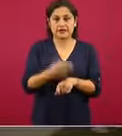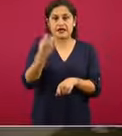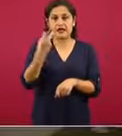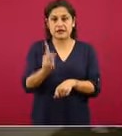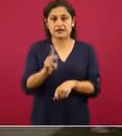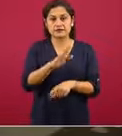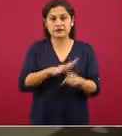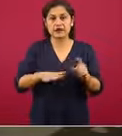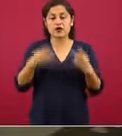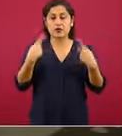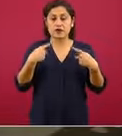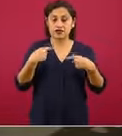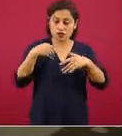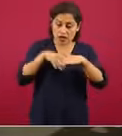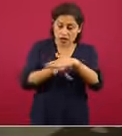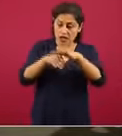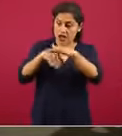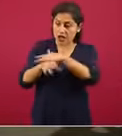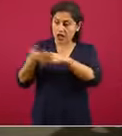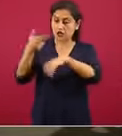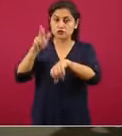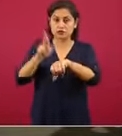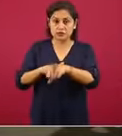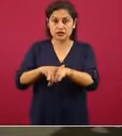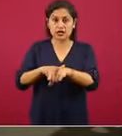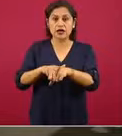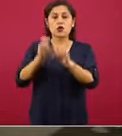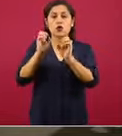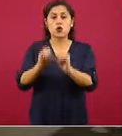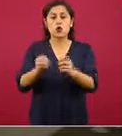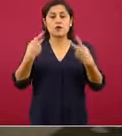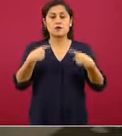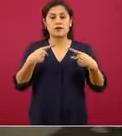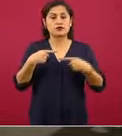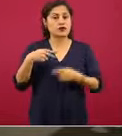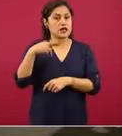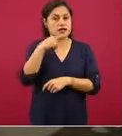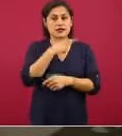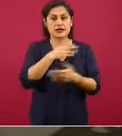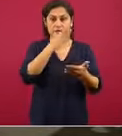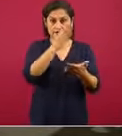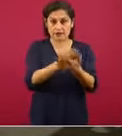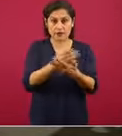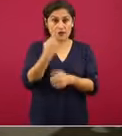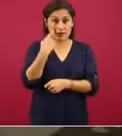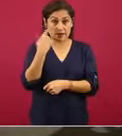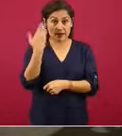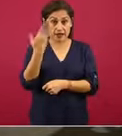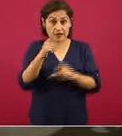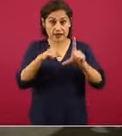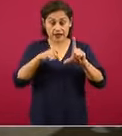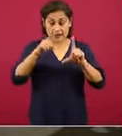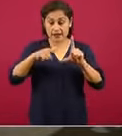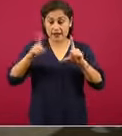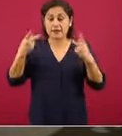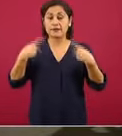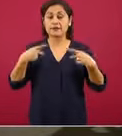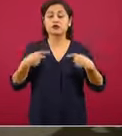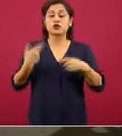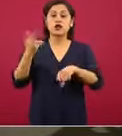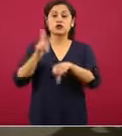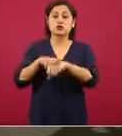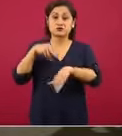que requirió hospitalización y a la gente que se atendió de manera ambulatoria, vemos que la gráfica de aquellos hospitalizados